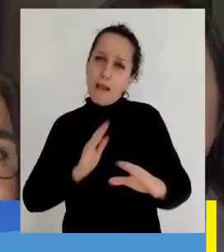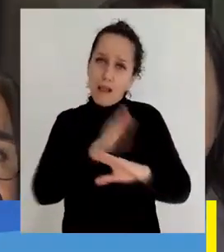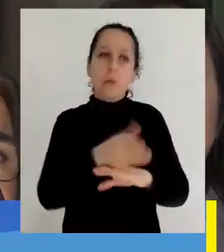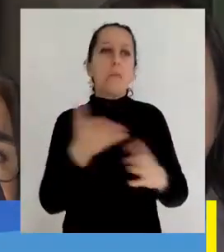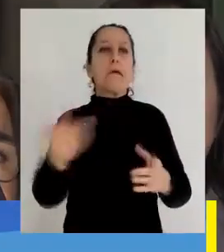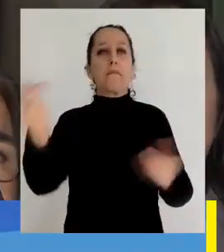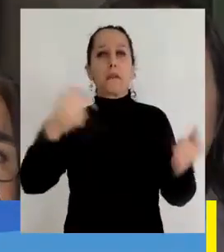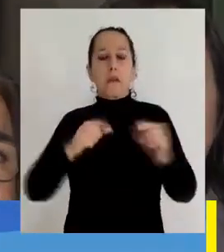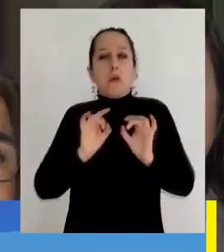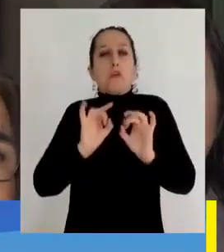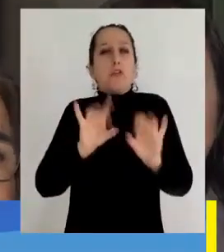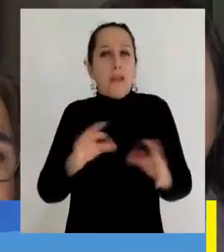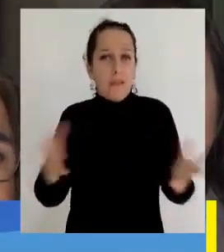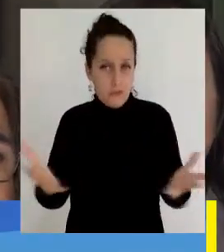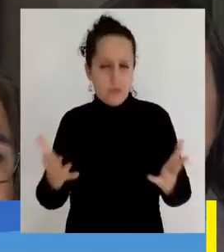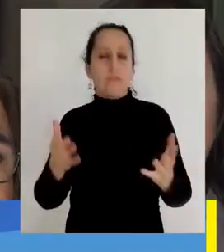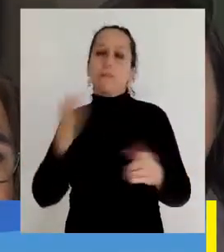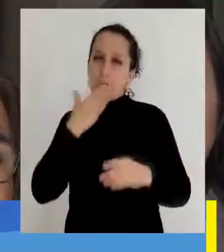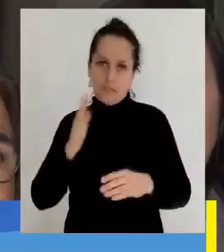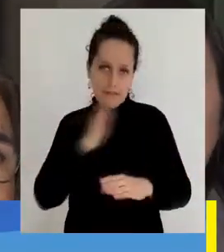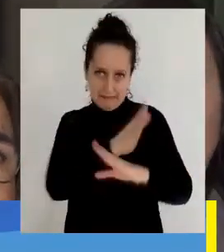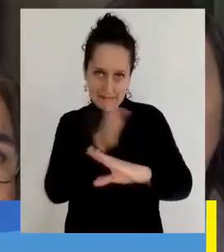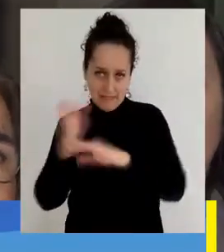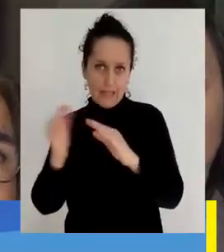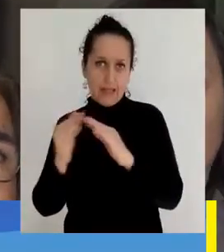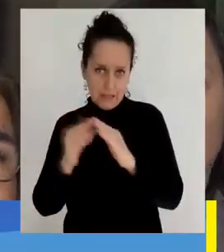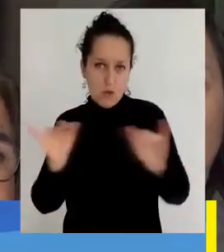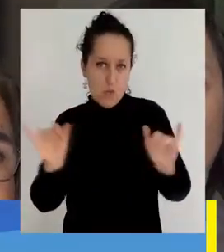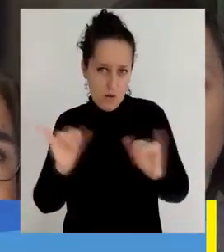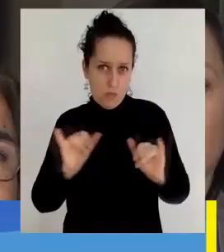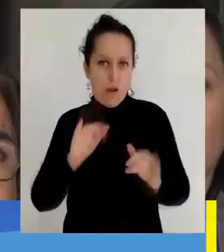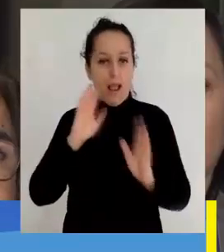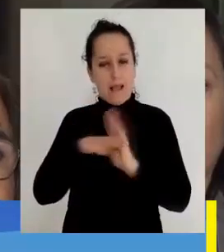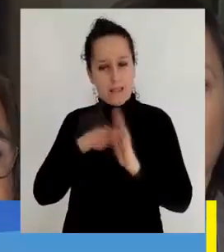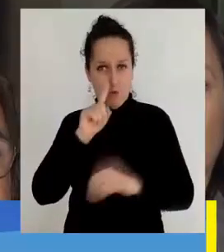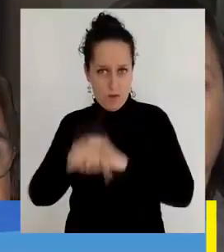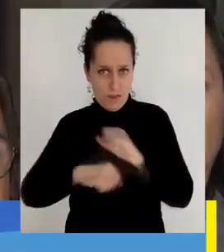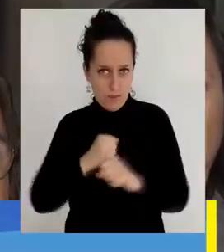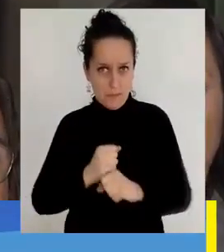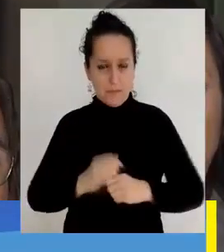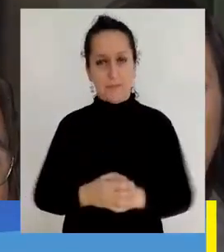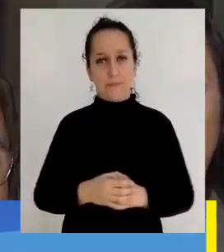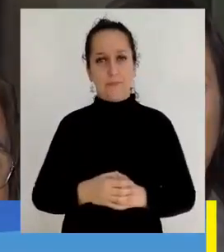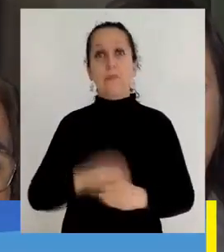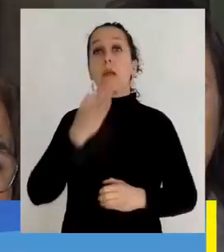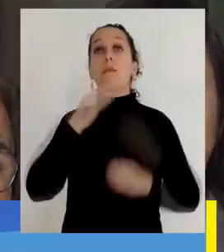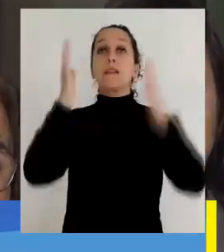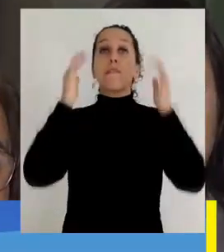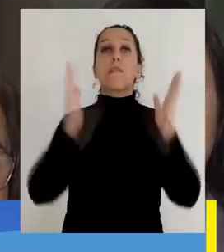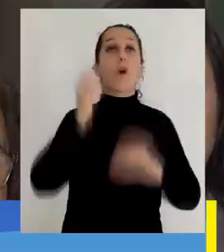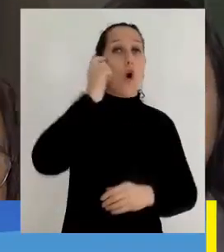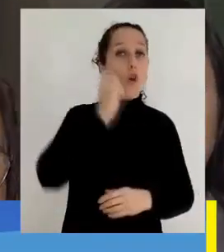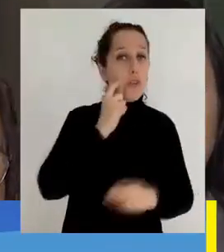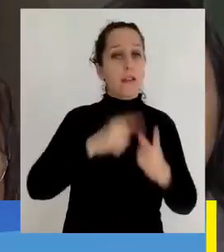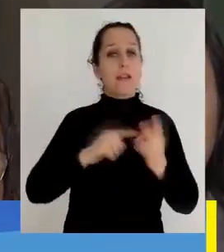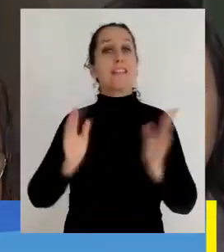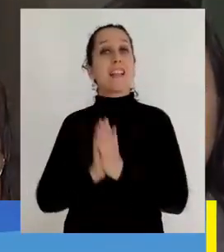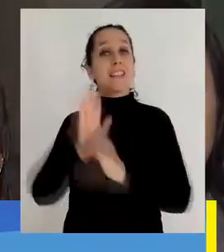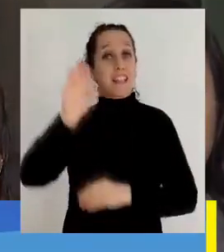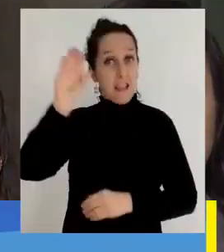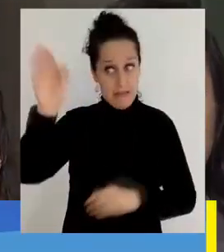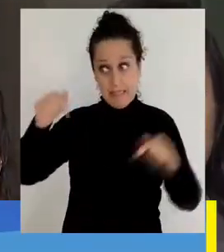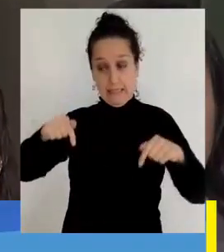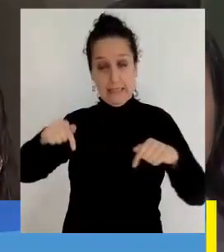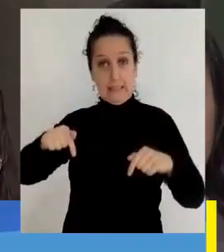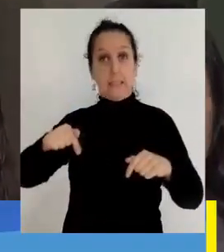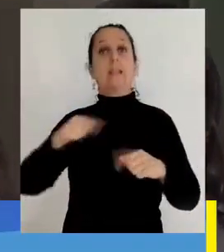exponerlos a contagios. Por otro lado, vamos a tener alguno de nuestros ZEFAM, como es el caso del ZEFAM O'Kiggins, ZEFAM Santa Sabina,